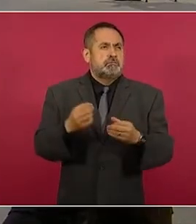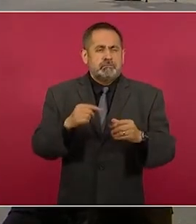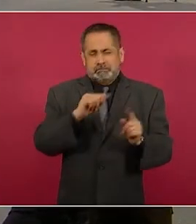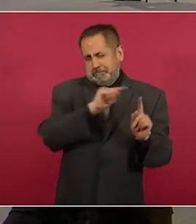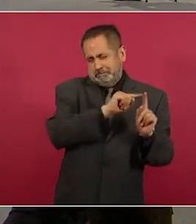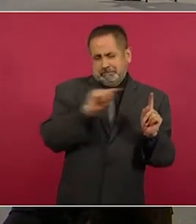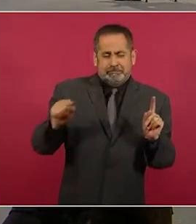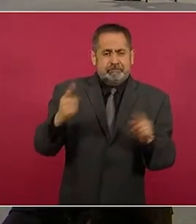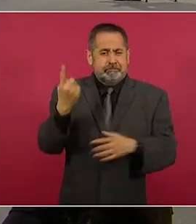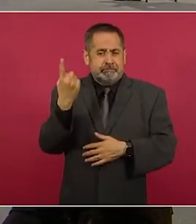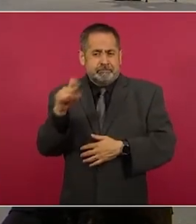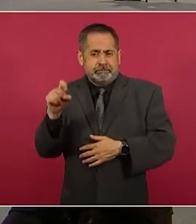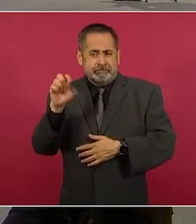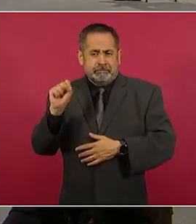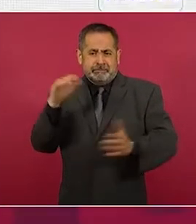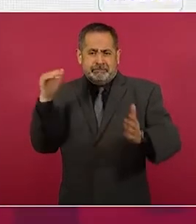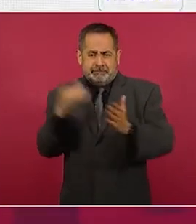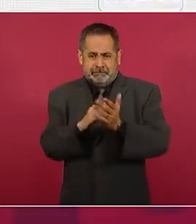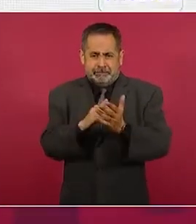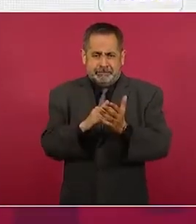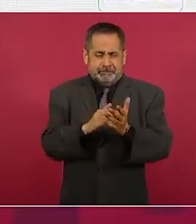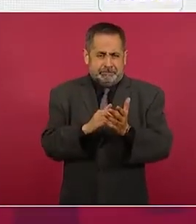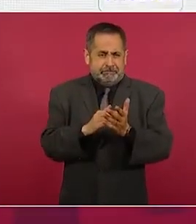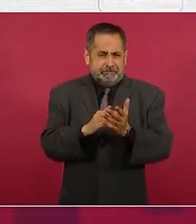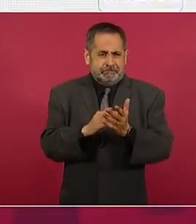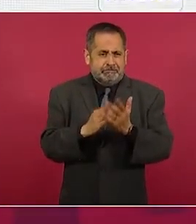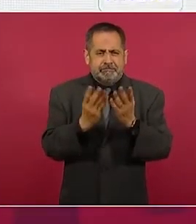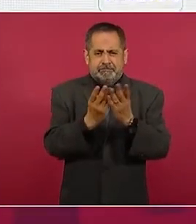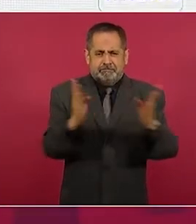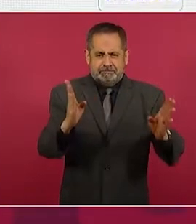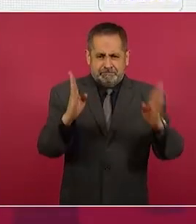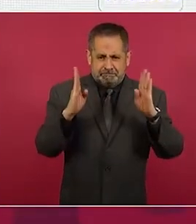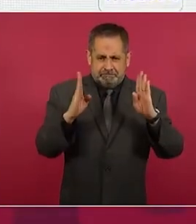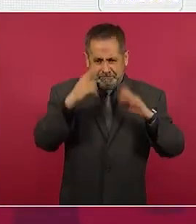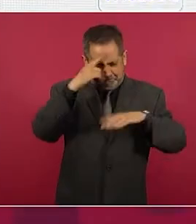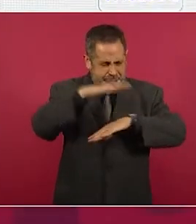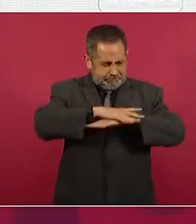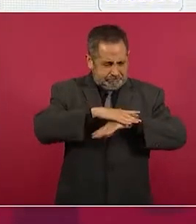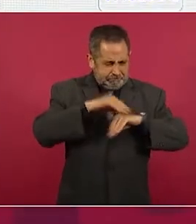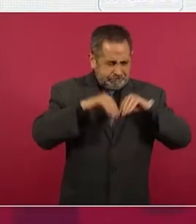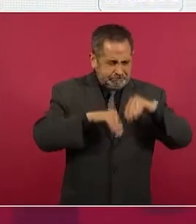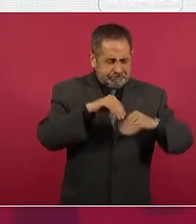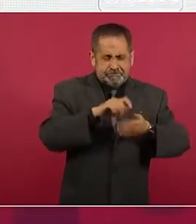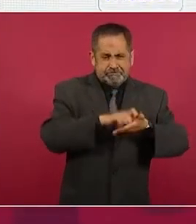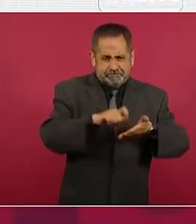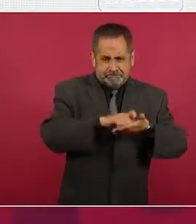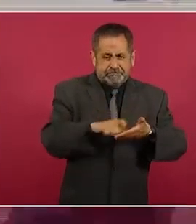mil casillas y ahora fueron 56 mil,